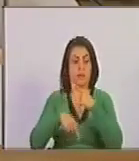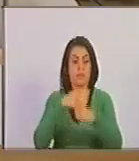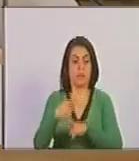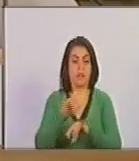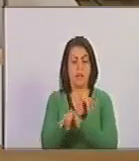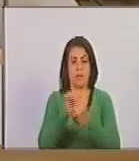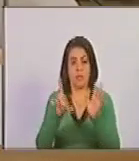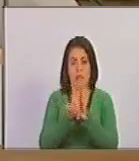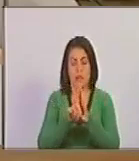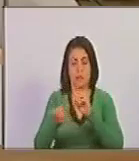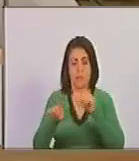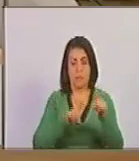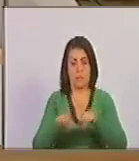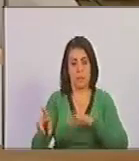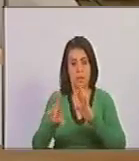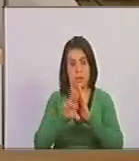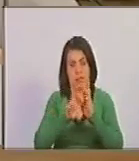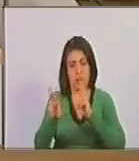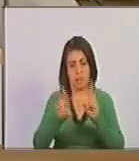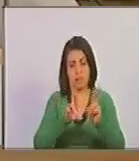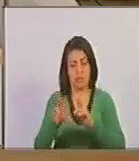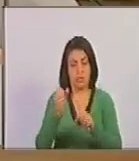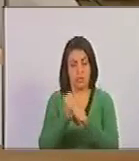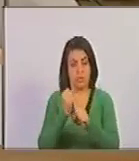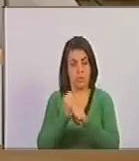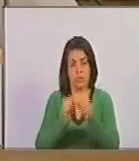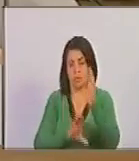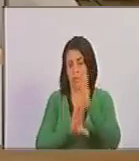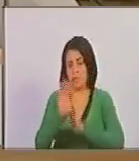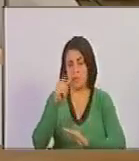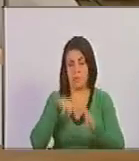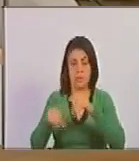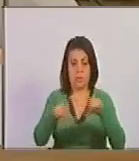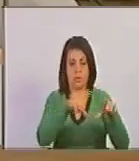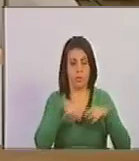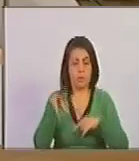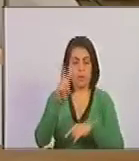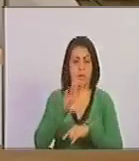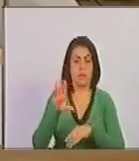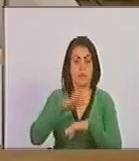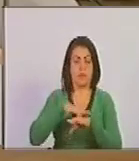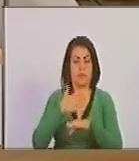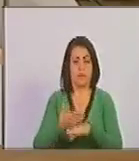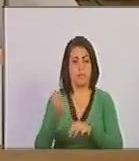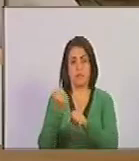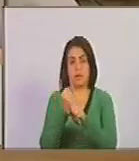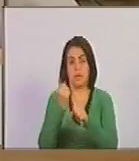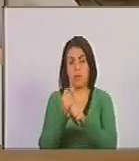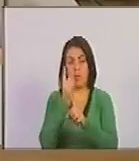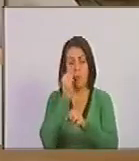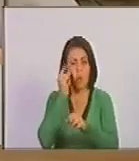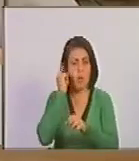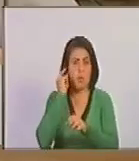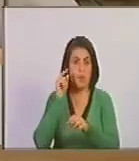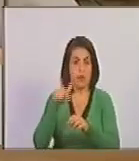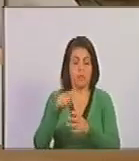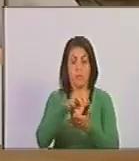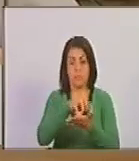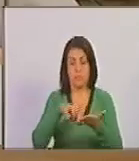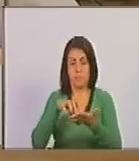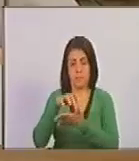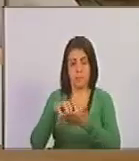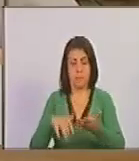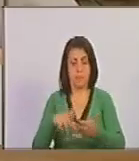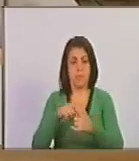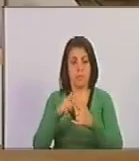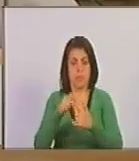Esta ley regirá las relaciones laborales desarrolladas dentro del territorio nacional de las trabajadoras y los trabajadores agrícolas